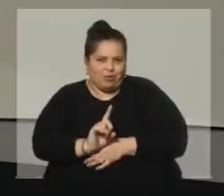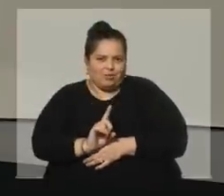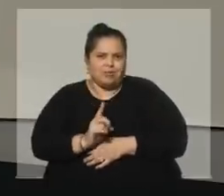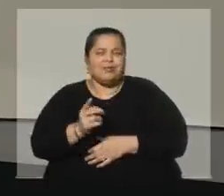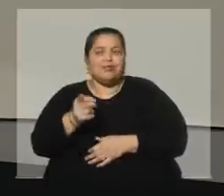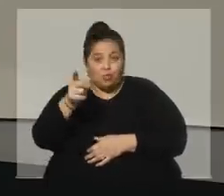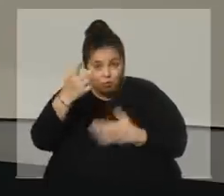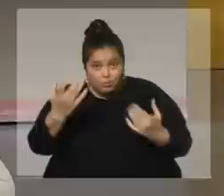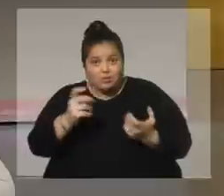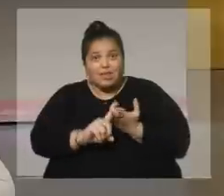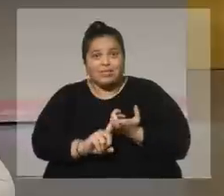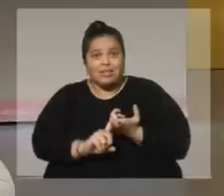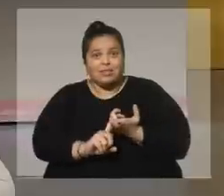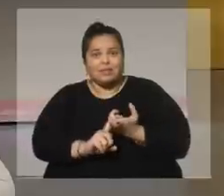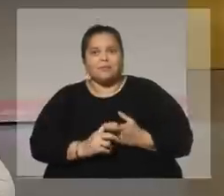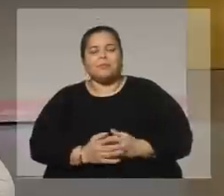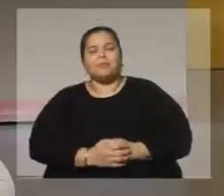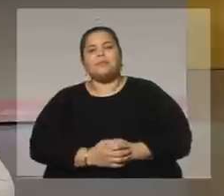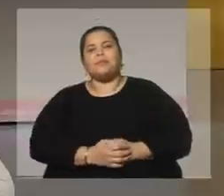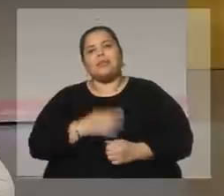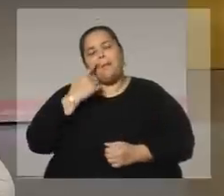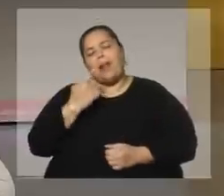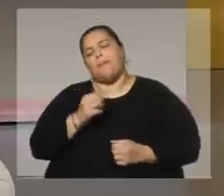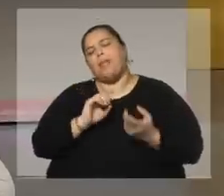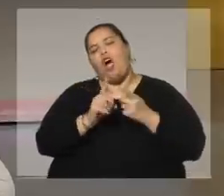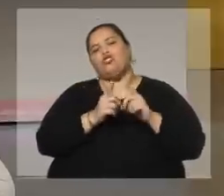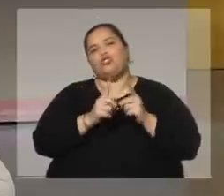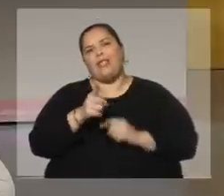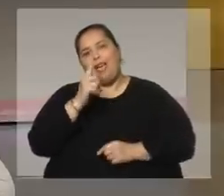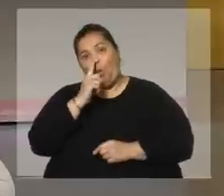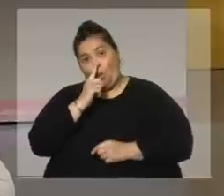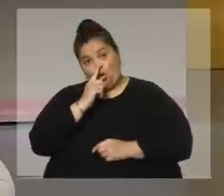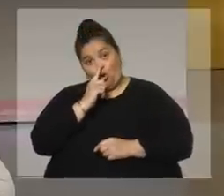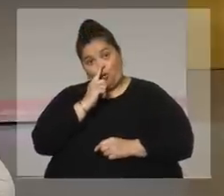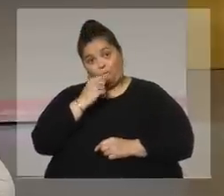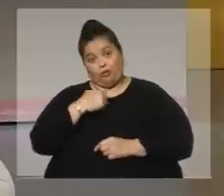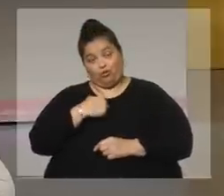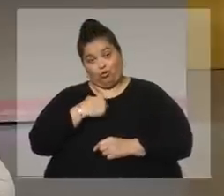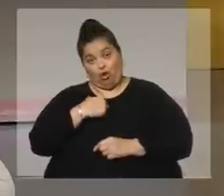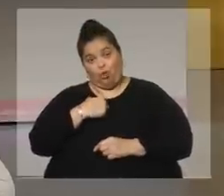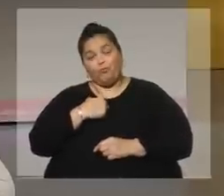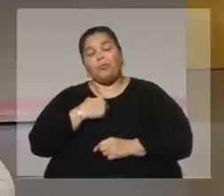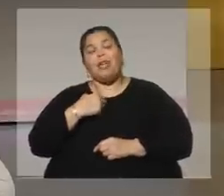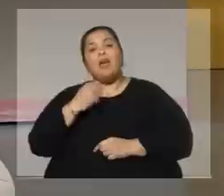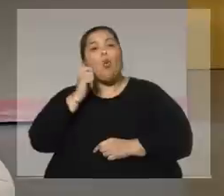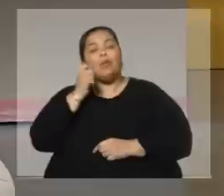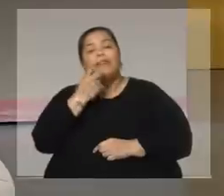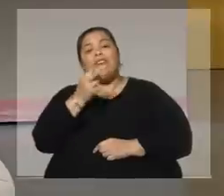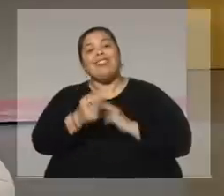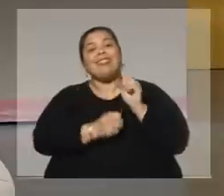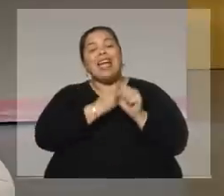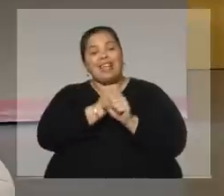el registro civil. Mirá, el 11 de junio yo cumplí 20 años de relación con Horacio.